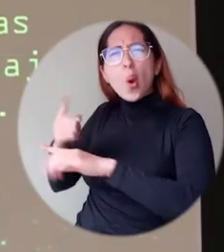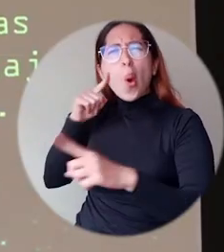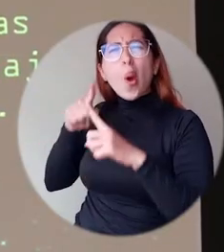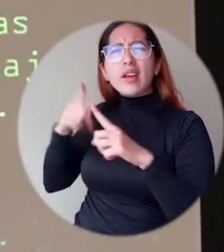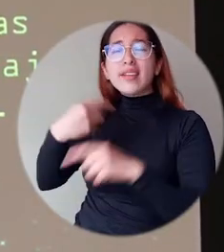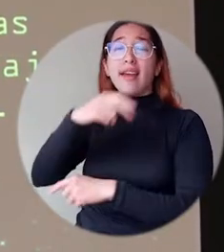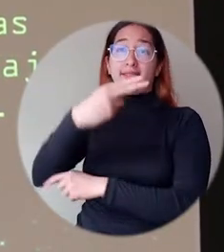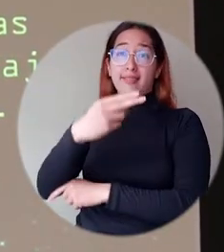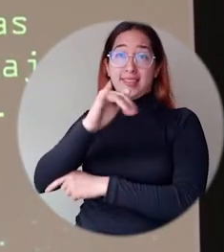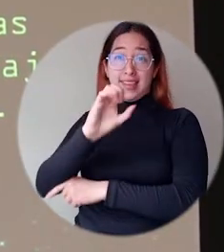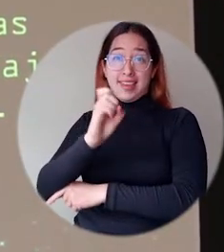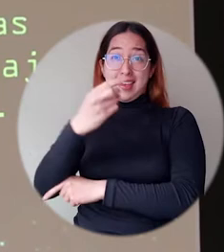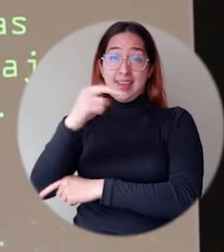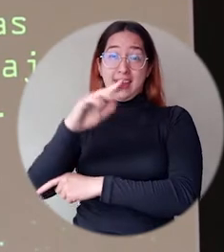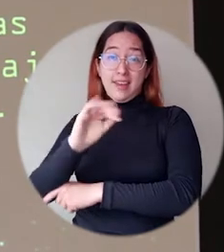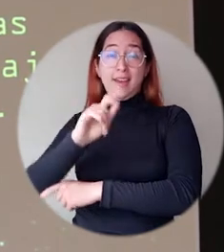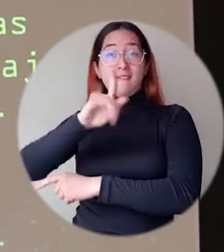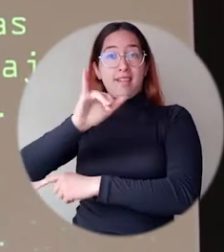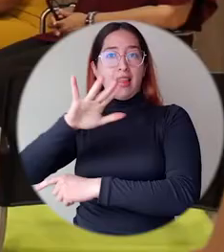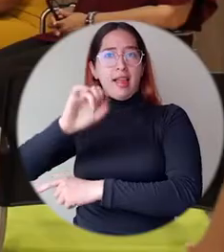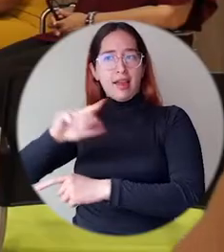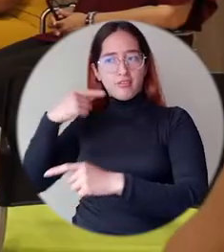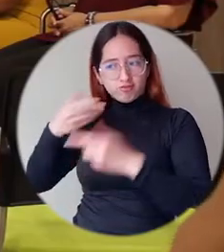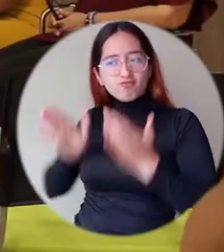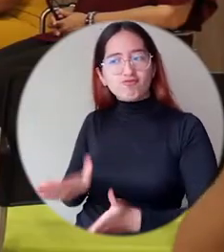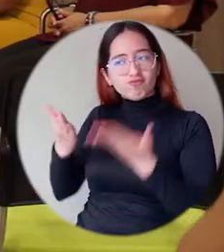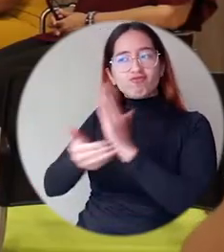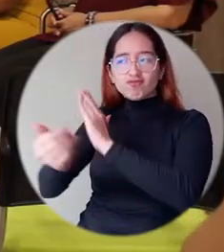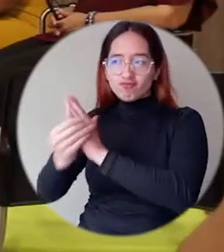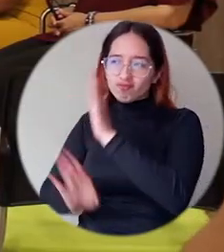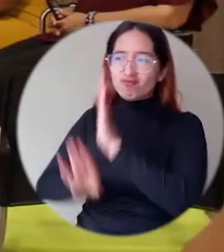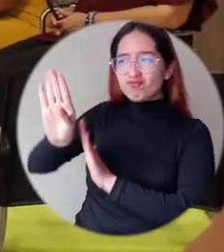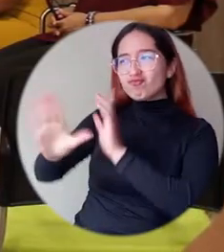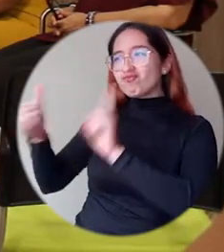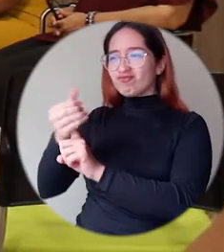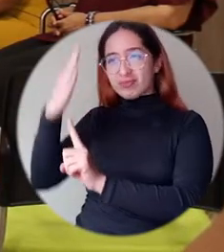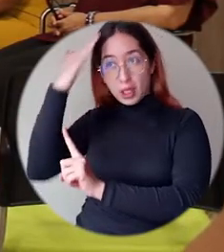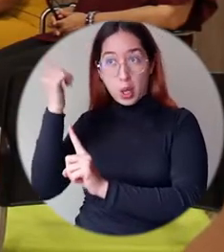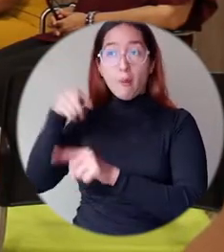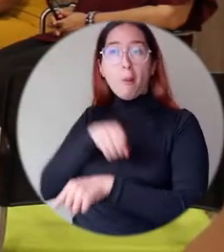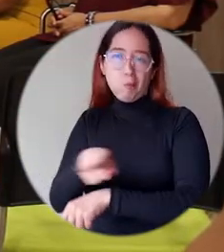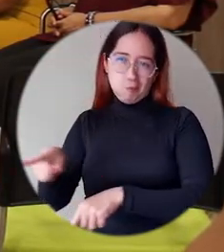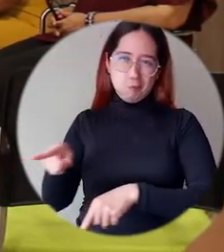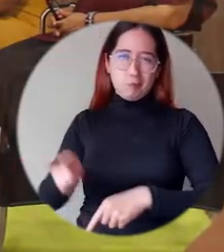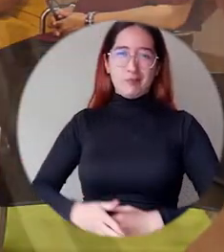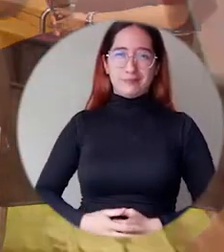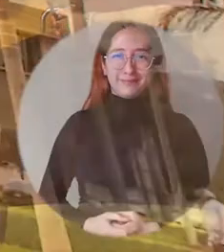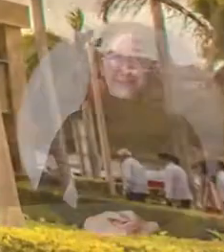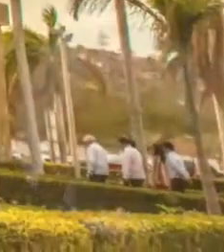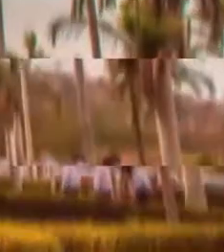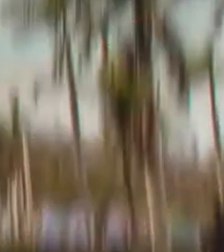Flyers, una innovadora estrategia que busca promover el éxito académico en sus estudiantes.